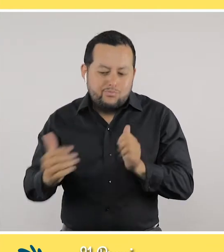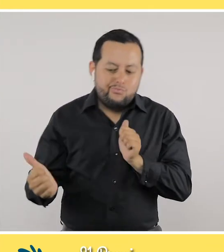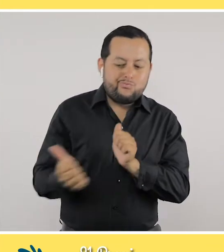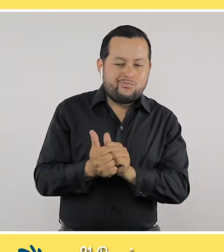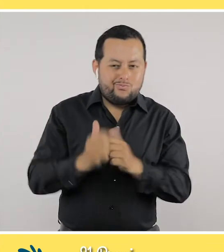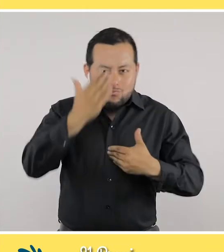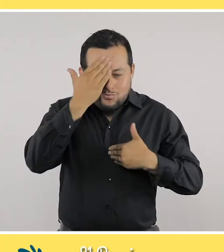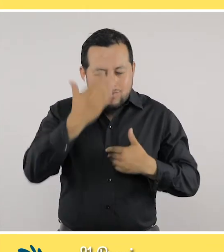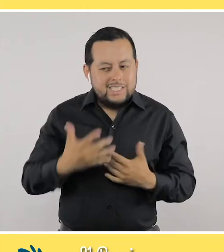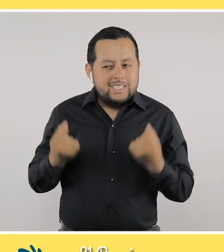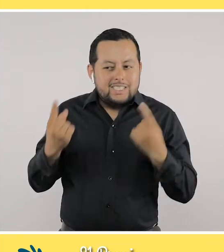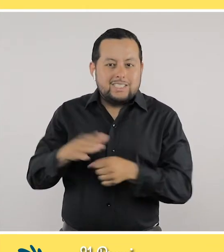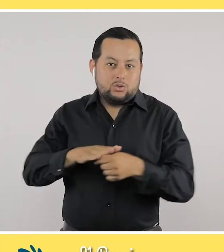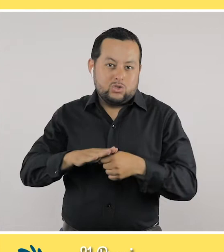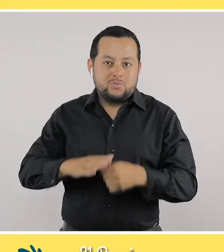con esos zapatos.